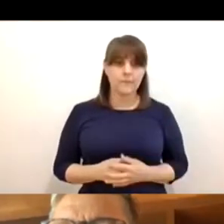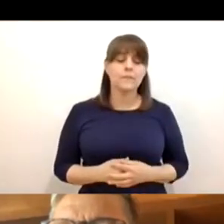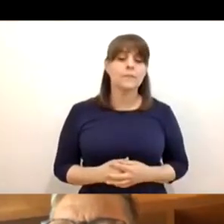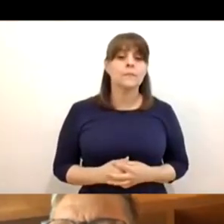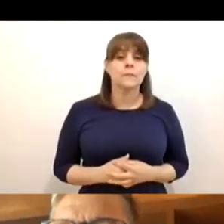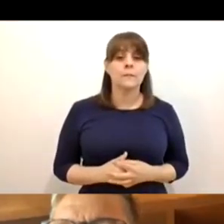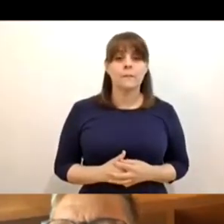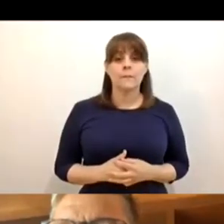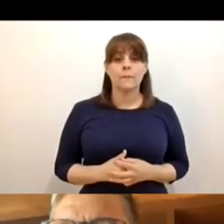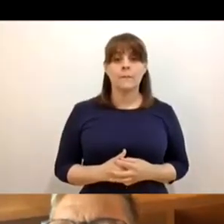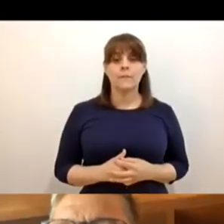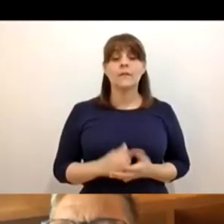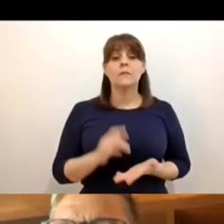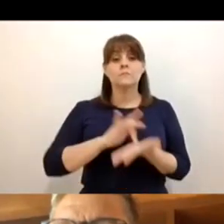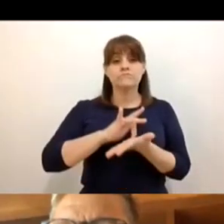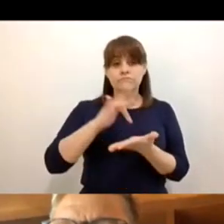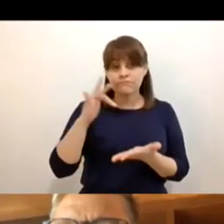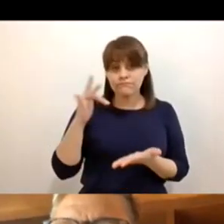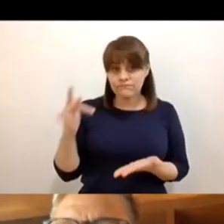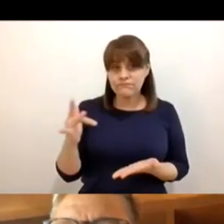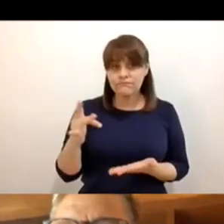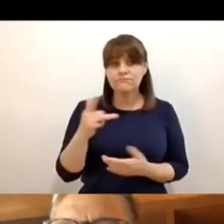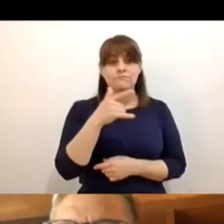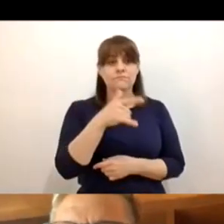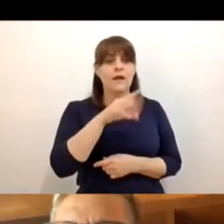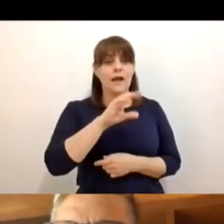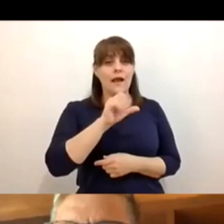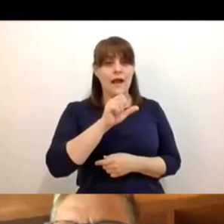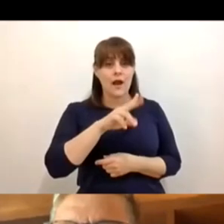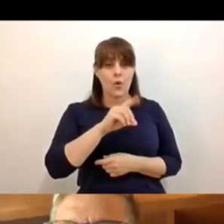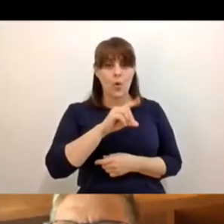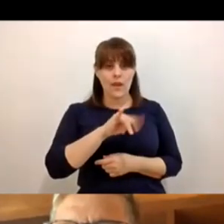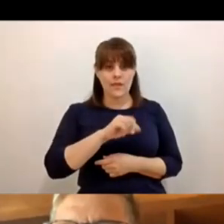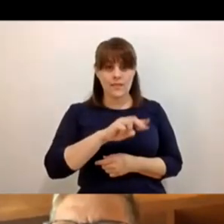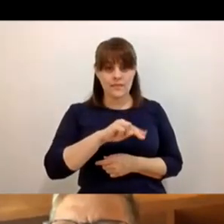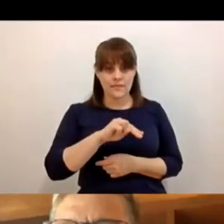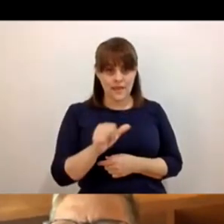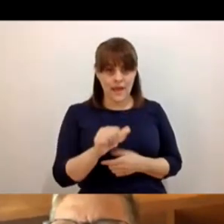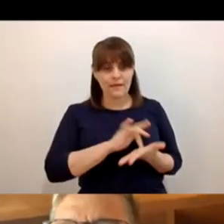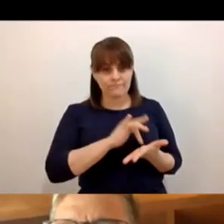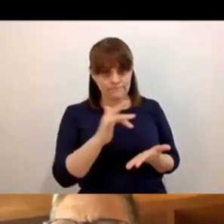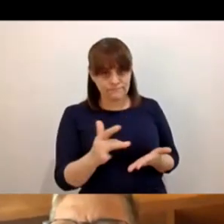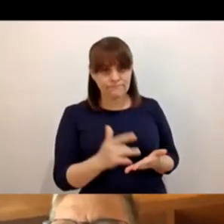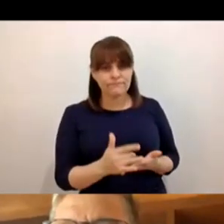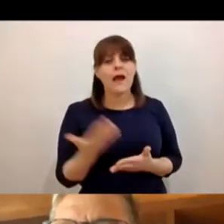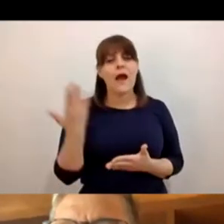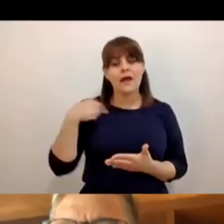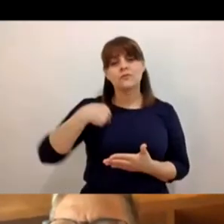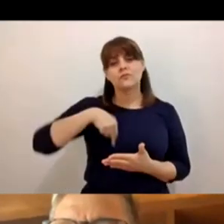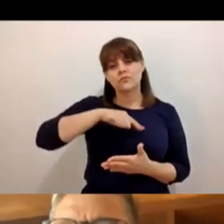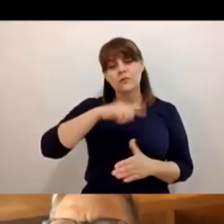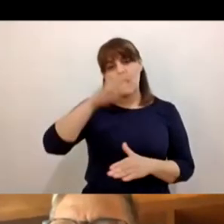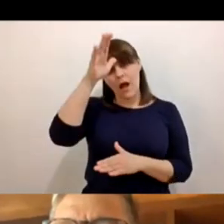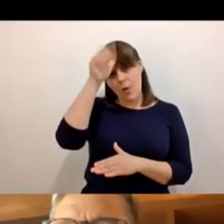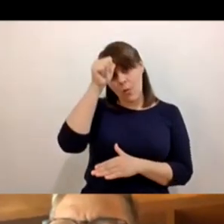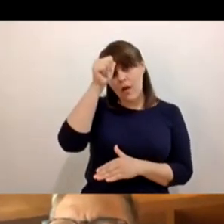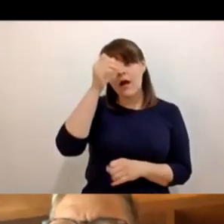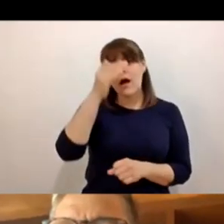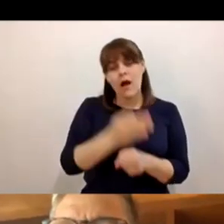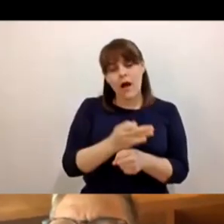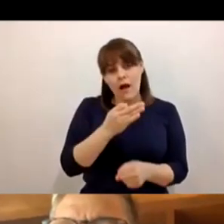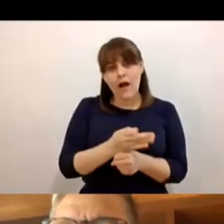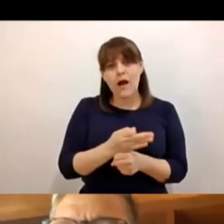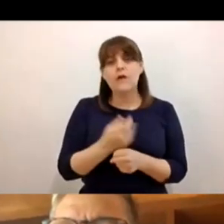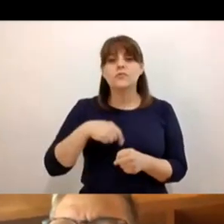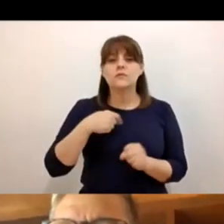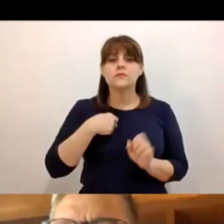Muchas gracias, Carolina. Como habíamos quedado, pues haremos presentaciones